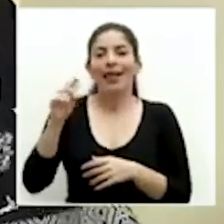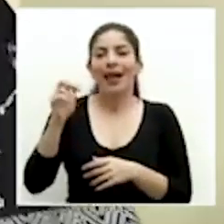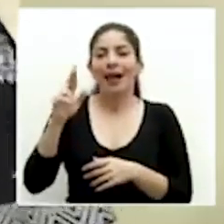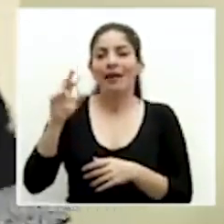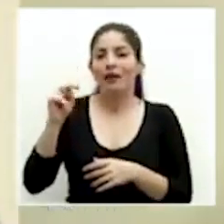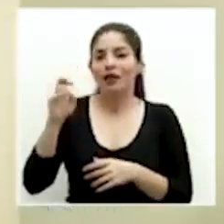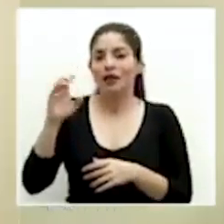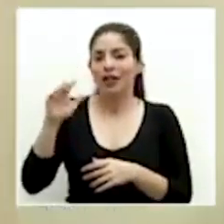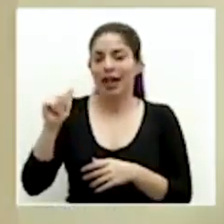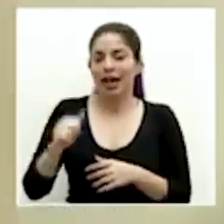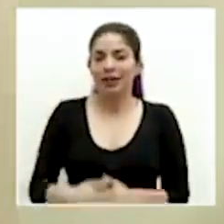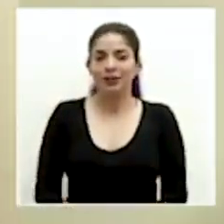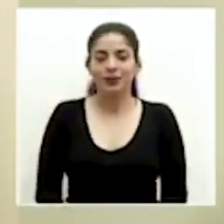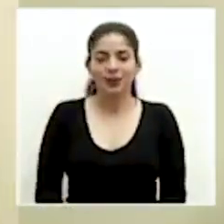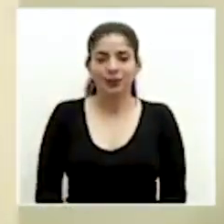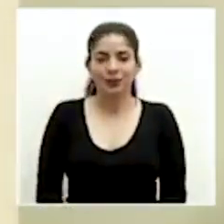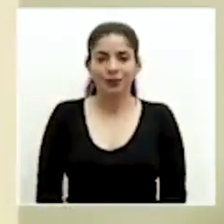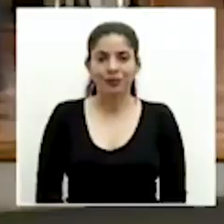Monge.